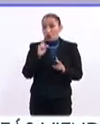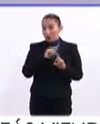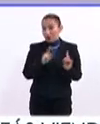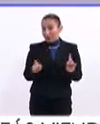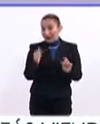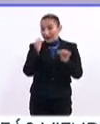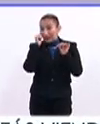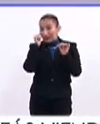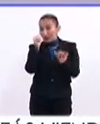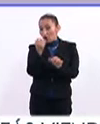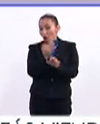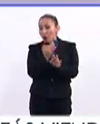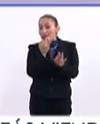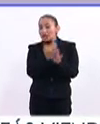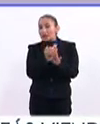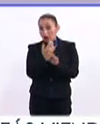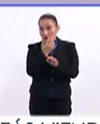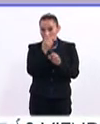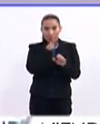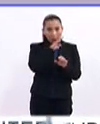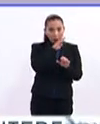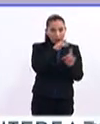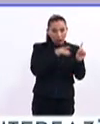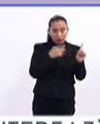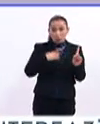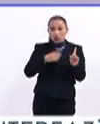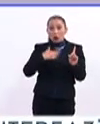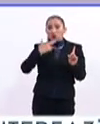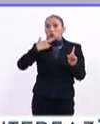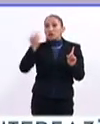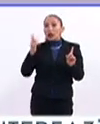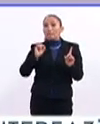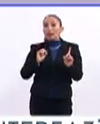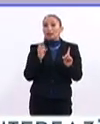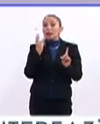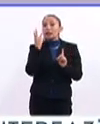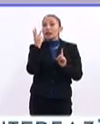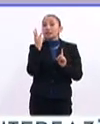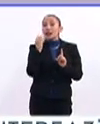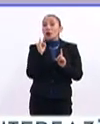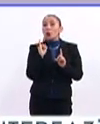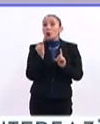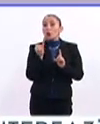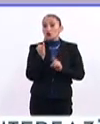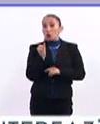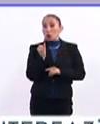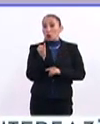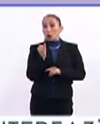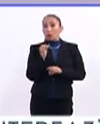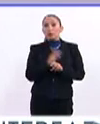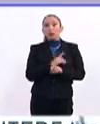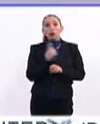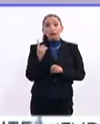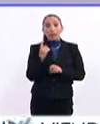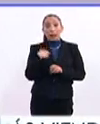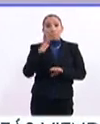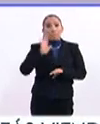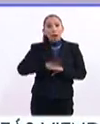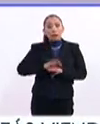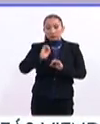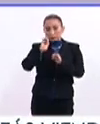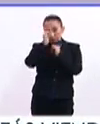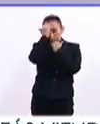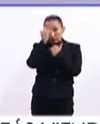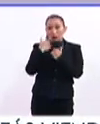contrario, ahorita estoy atendiendo un caso de una mamá que su hijo se suicidó el 23 de junio y precisamente lo que más se